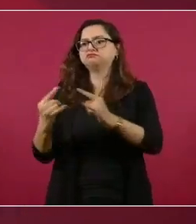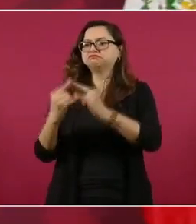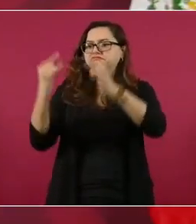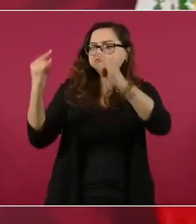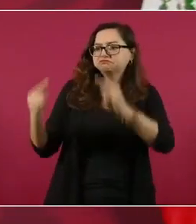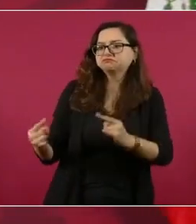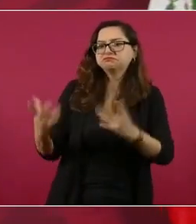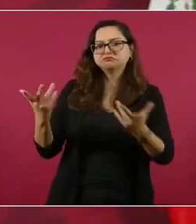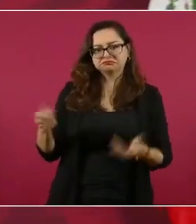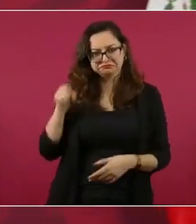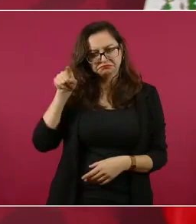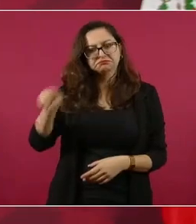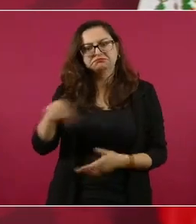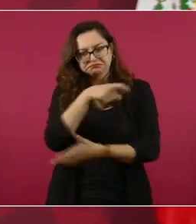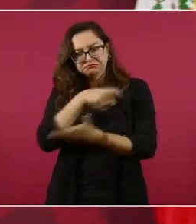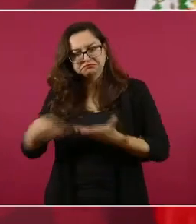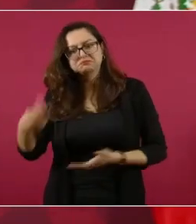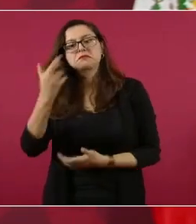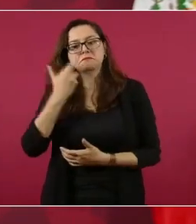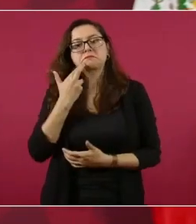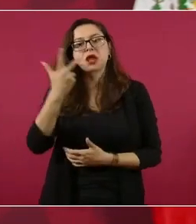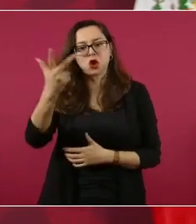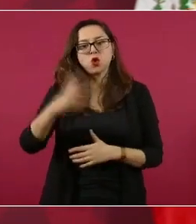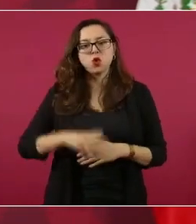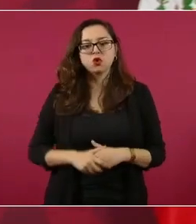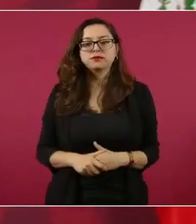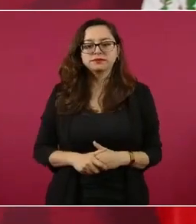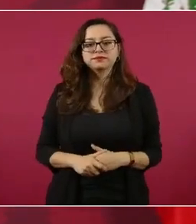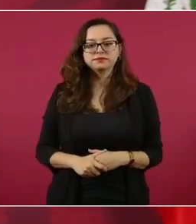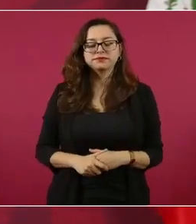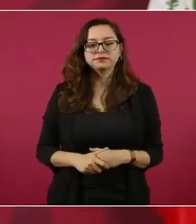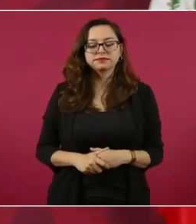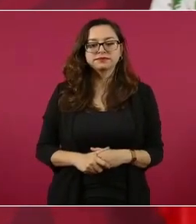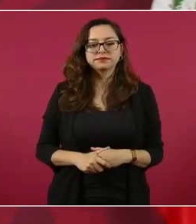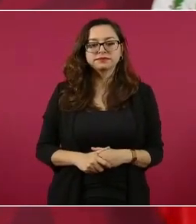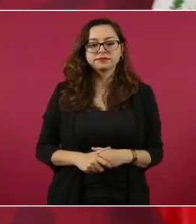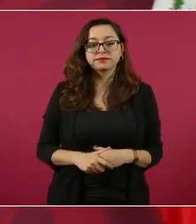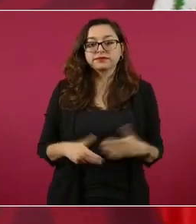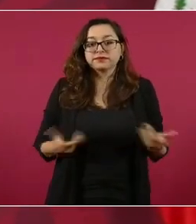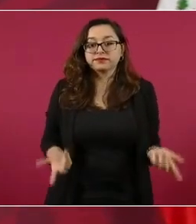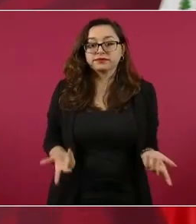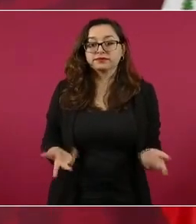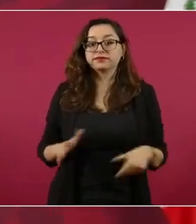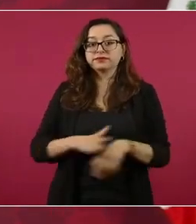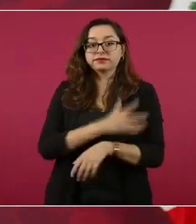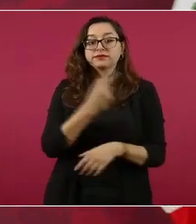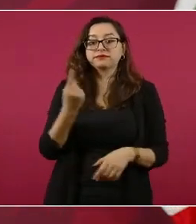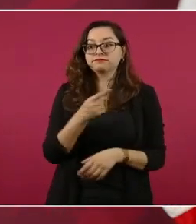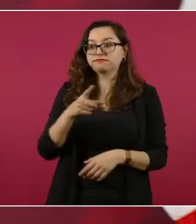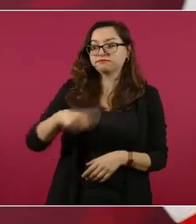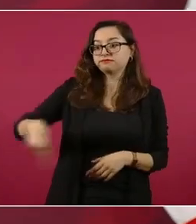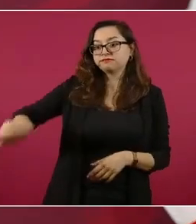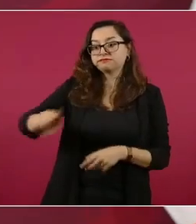Hay que irles a comprar a ellos. Además, ellos le compran a los productores,